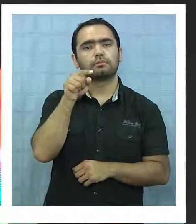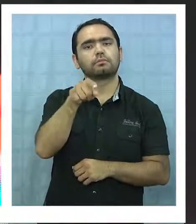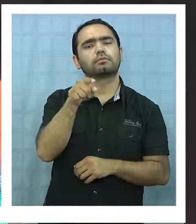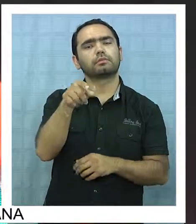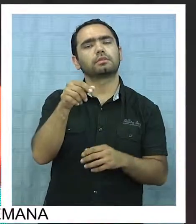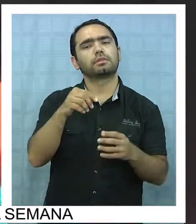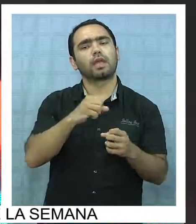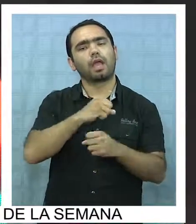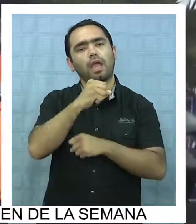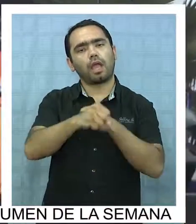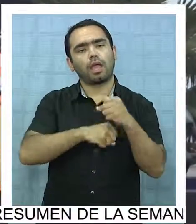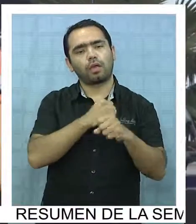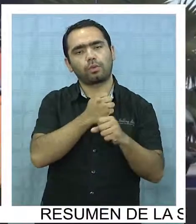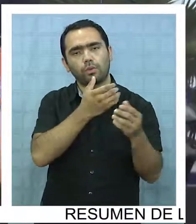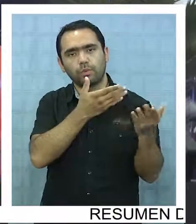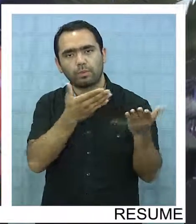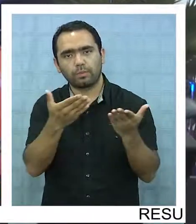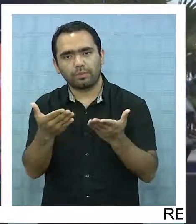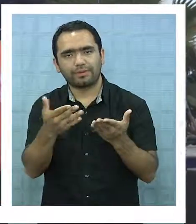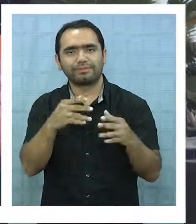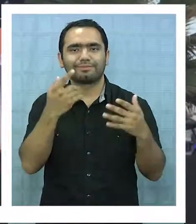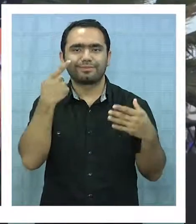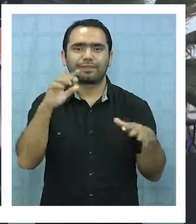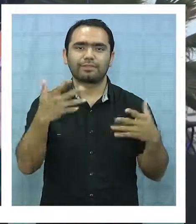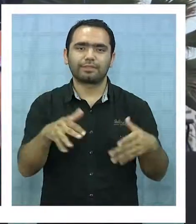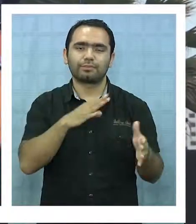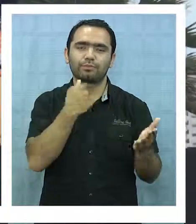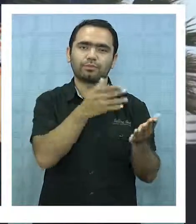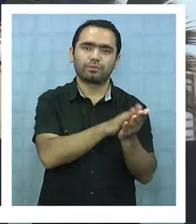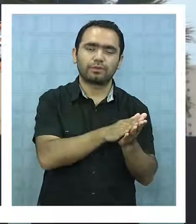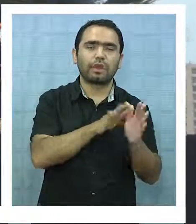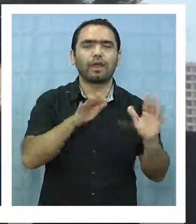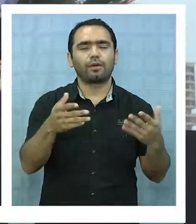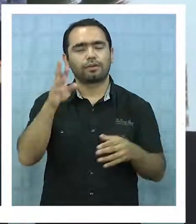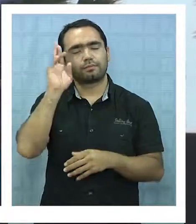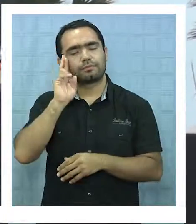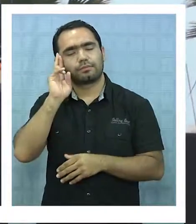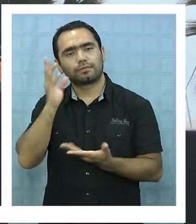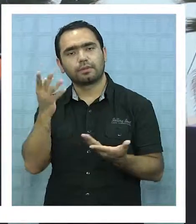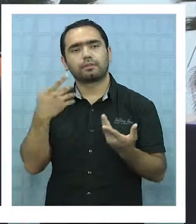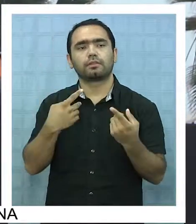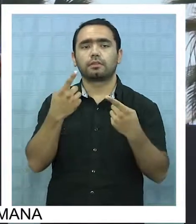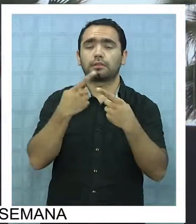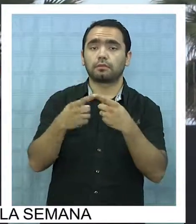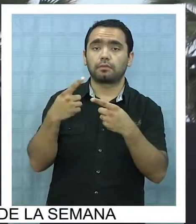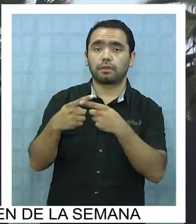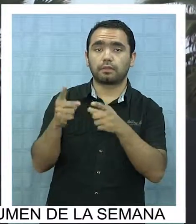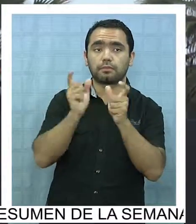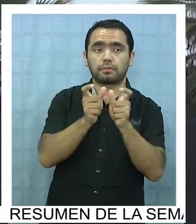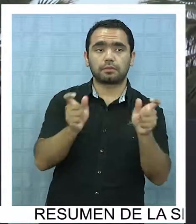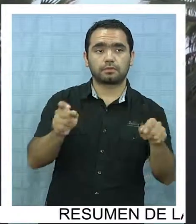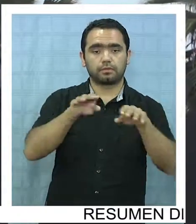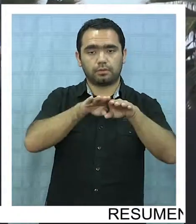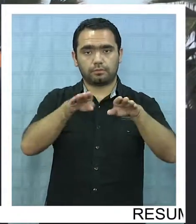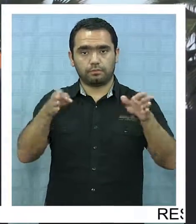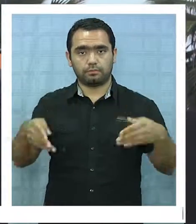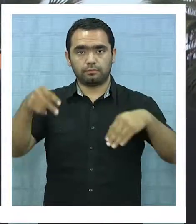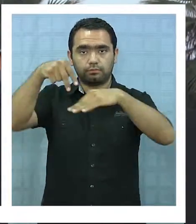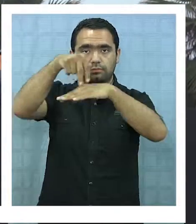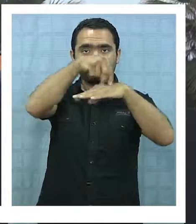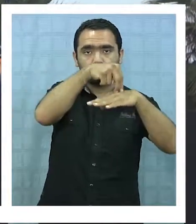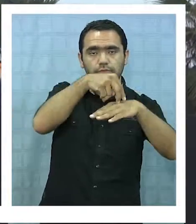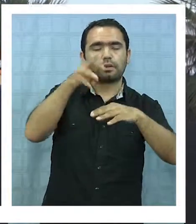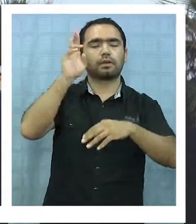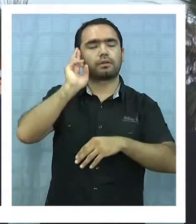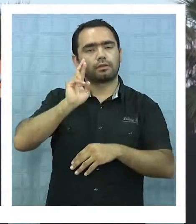fecha de su natalicio, el Día Nacional de la Música. Se trató de un desfile de artistas en diferentes escenarios a lo largo del país, lo que fue